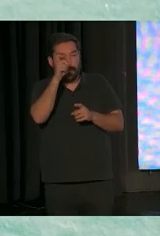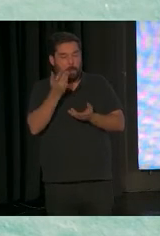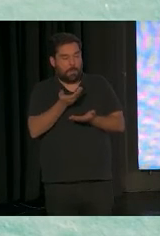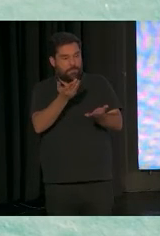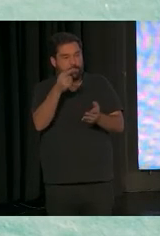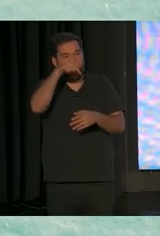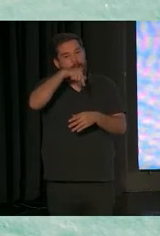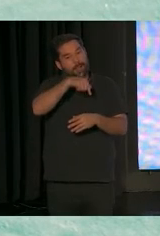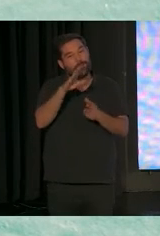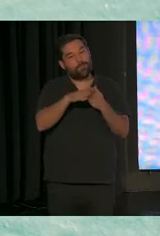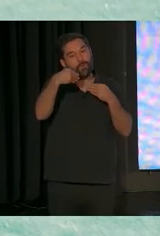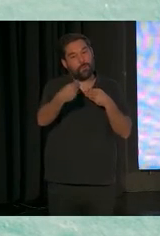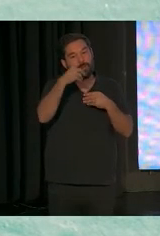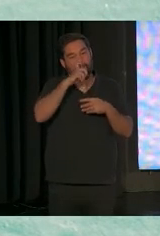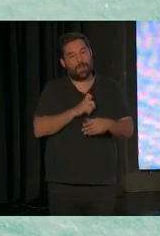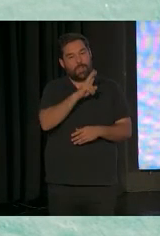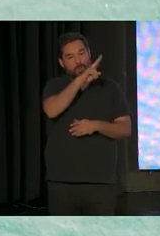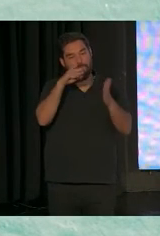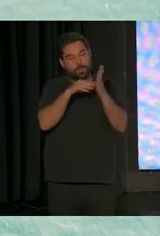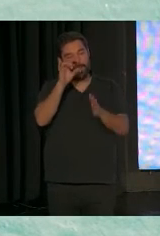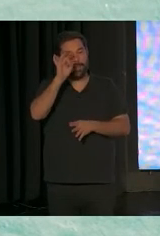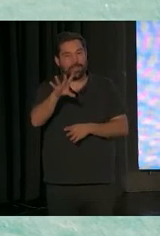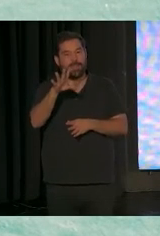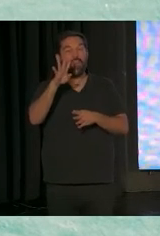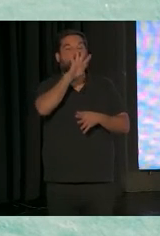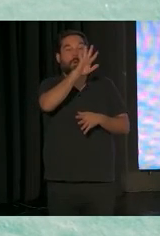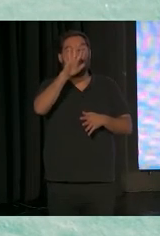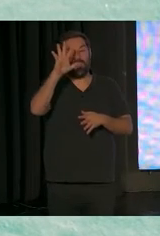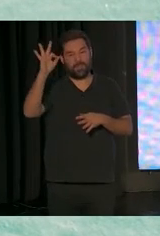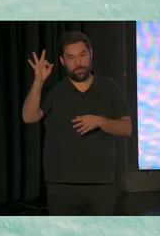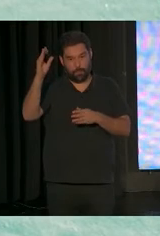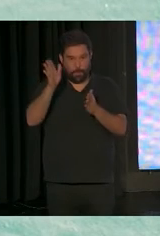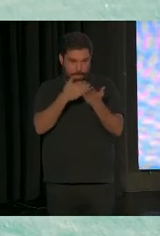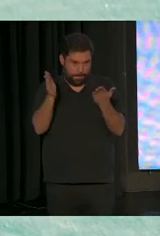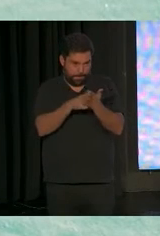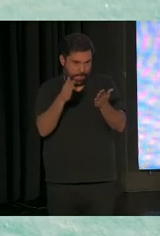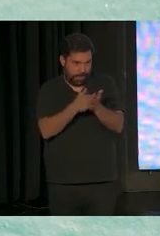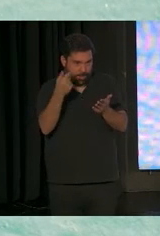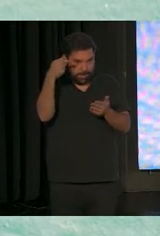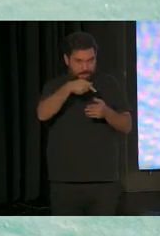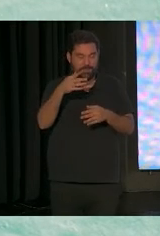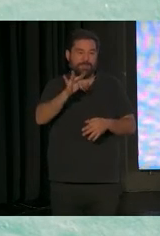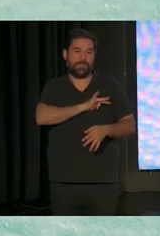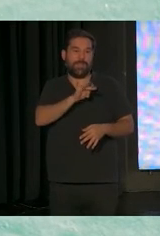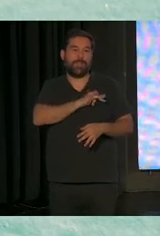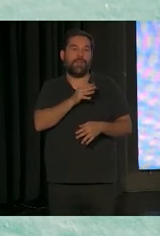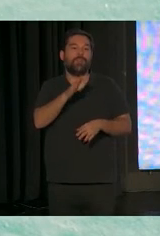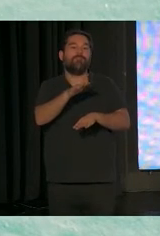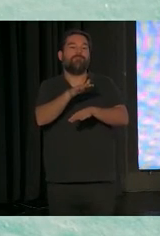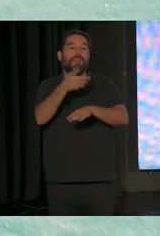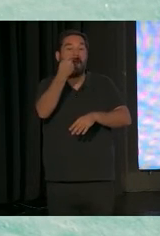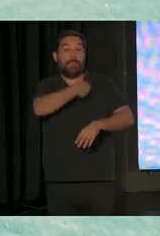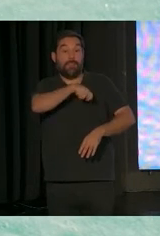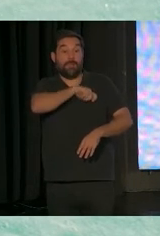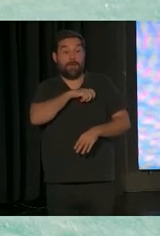2015 tiene como 450 páginas. Es un documento que dice señores del Estado, ustedes tienen que recoger